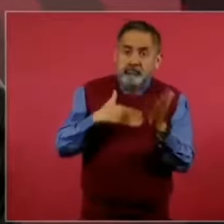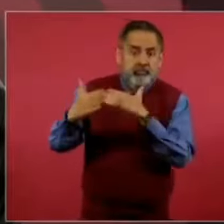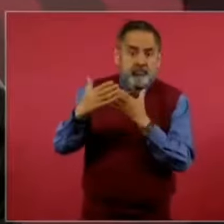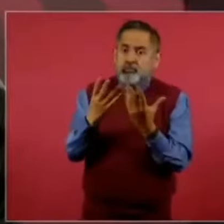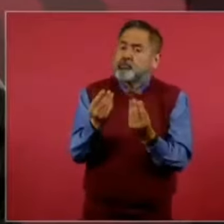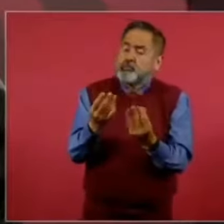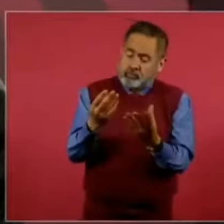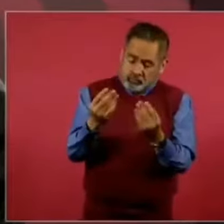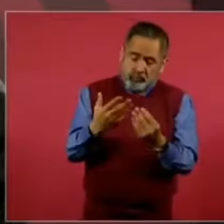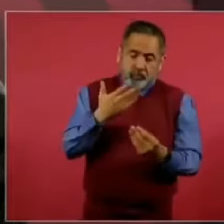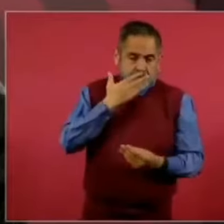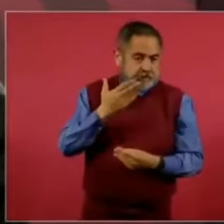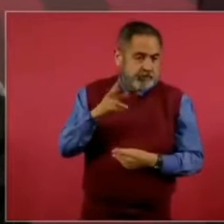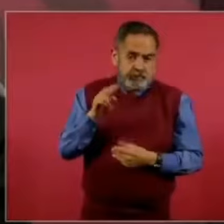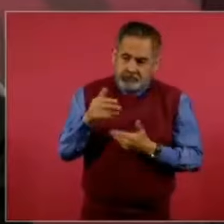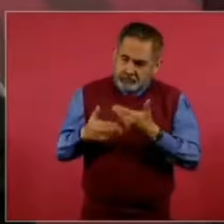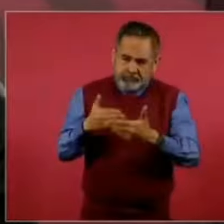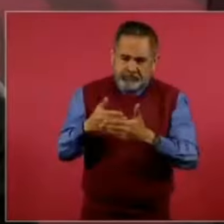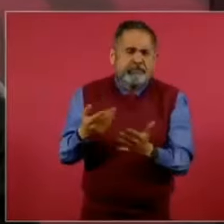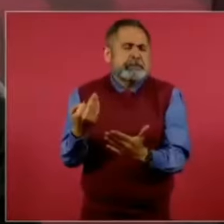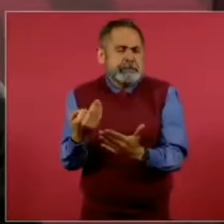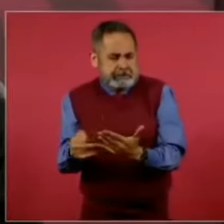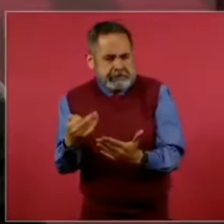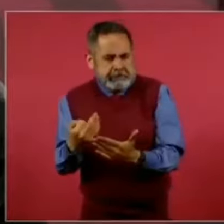bastante, pero falta.